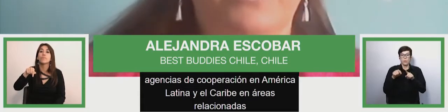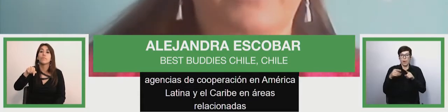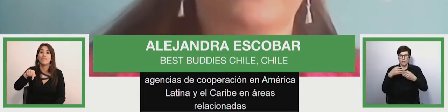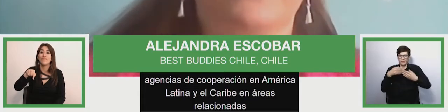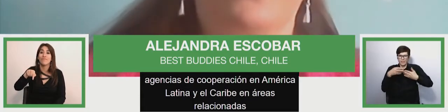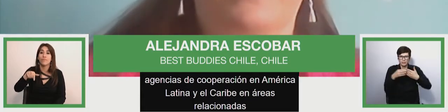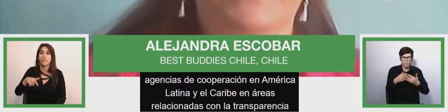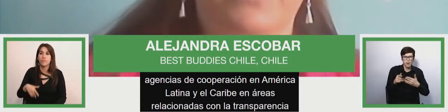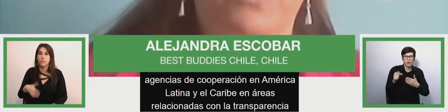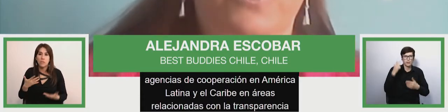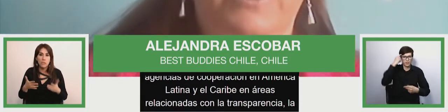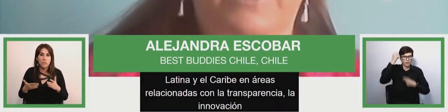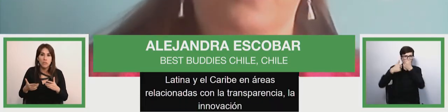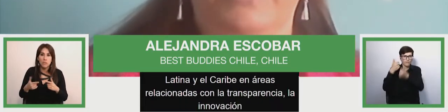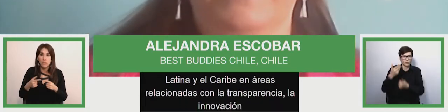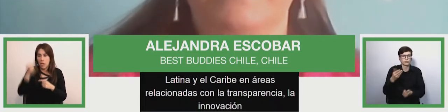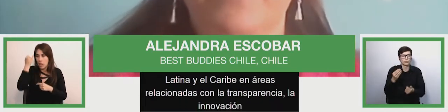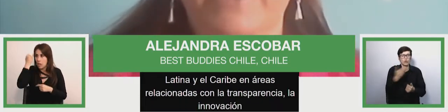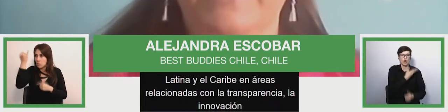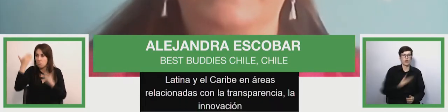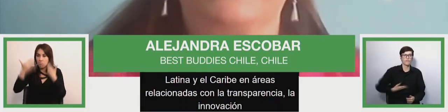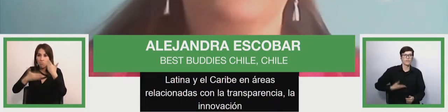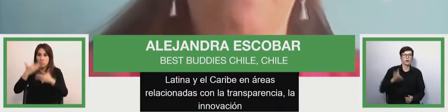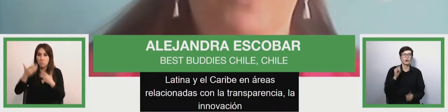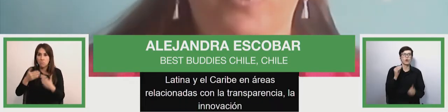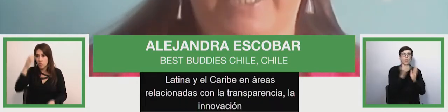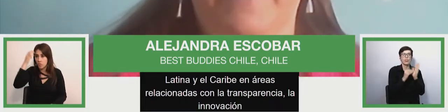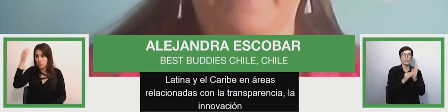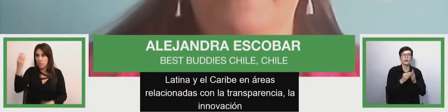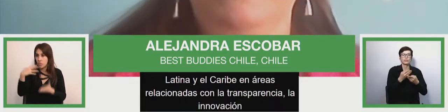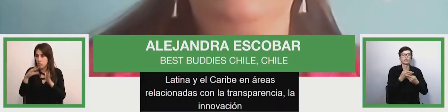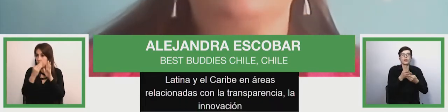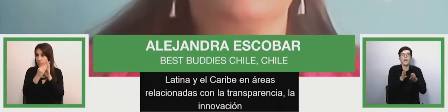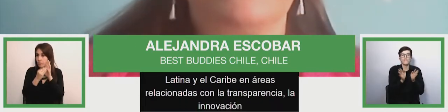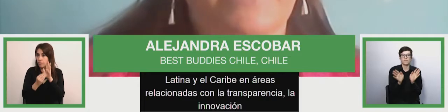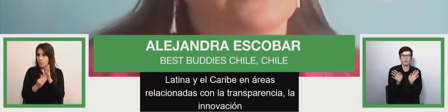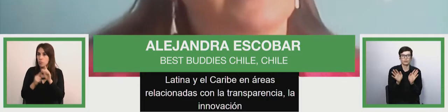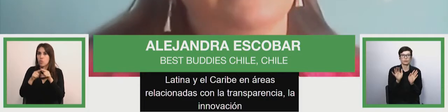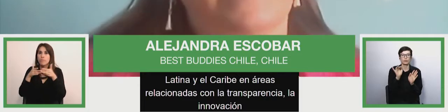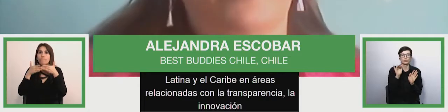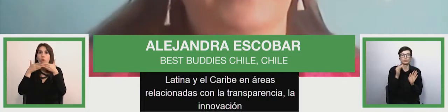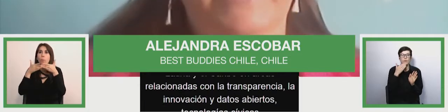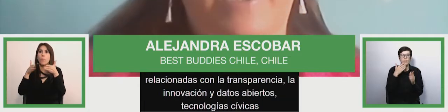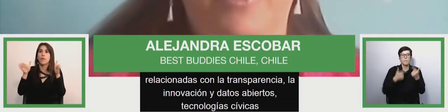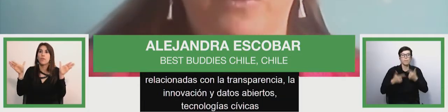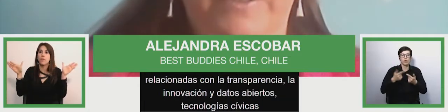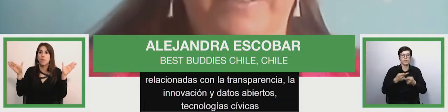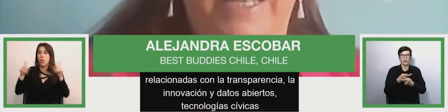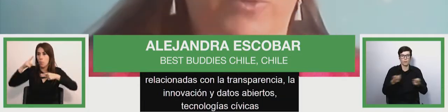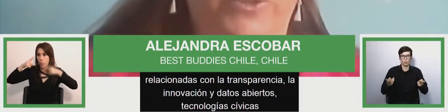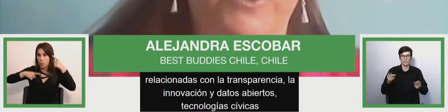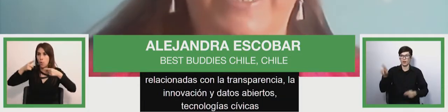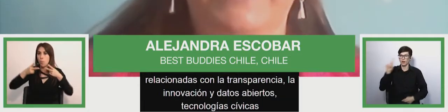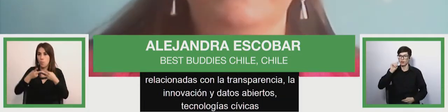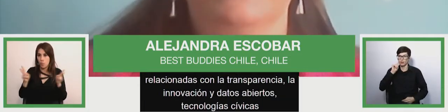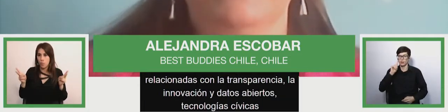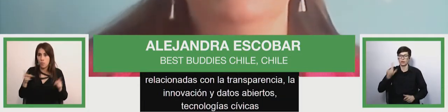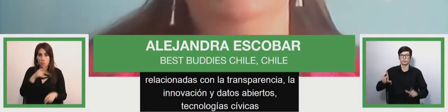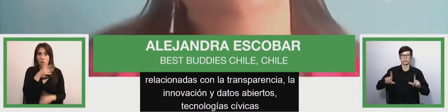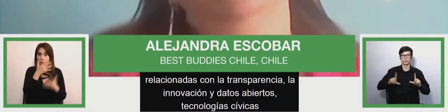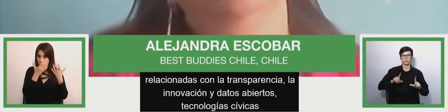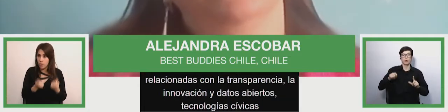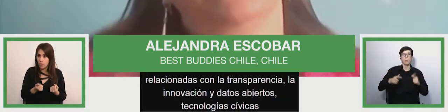gobierno y datos abiertos, tecnologías cívicas y gestión pública. Licenciado en ciencias políticas por la Universidad de Buenos Aires